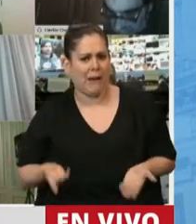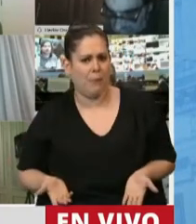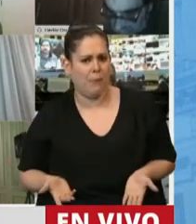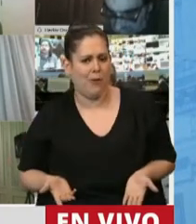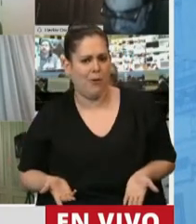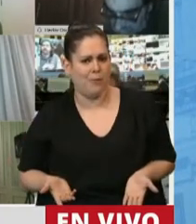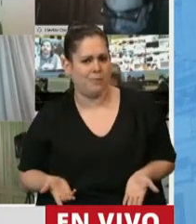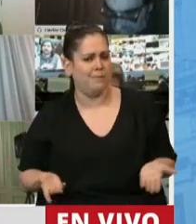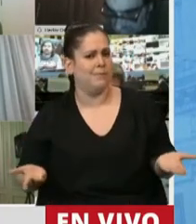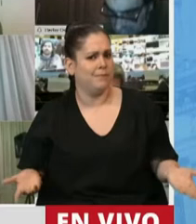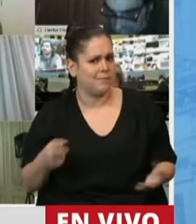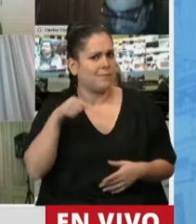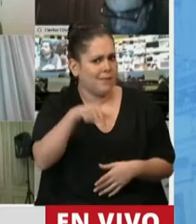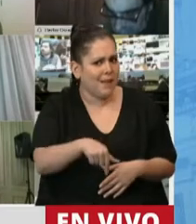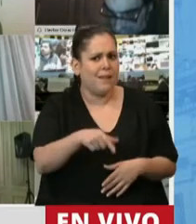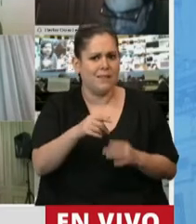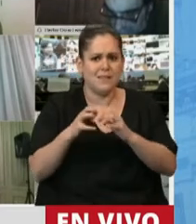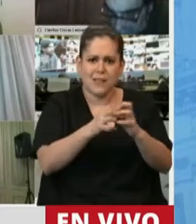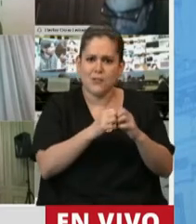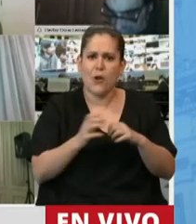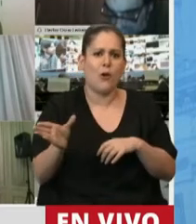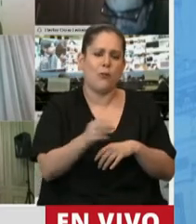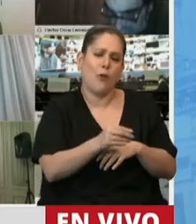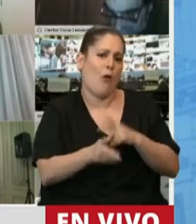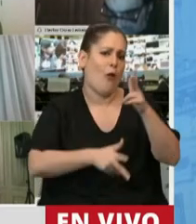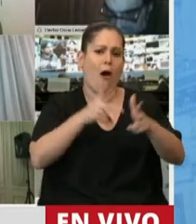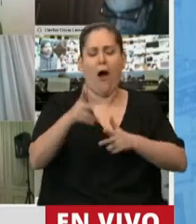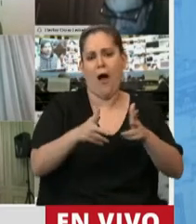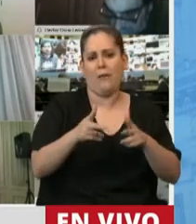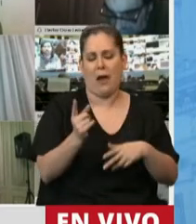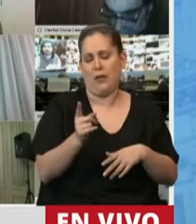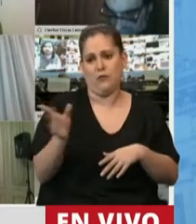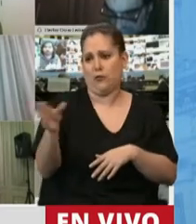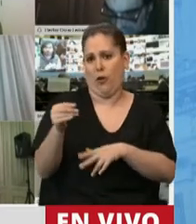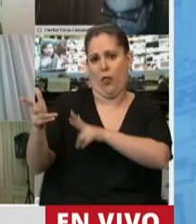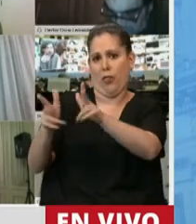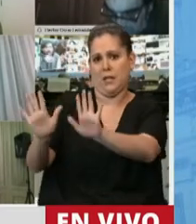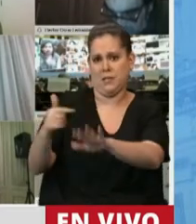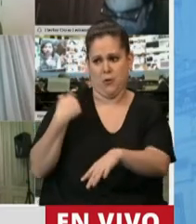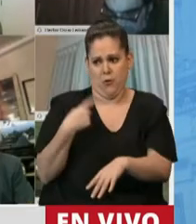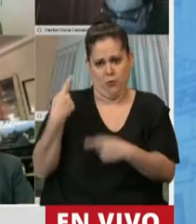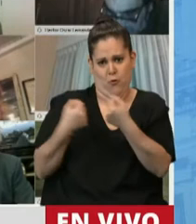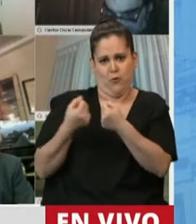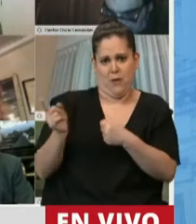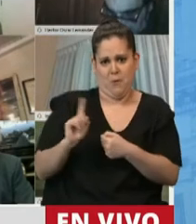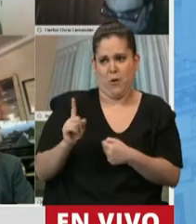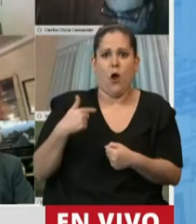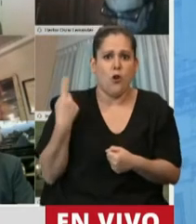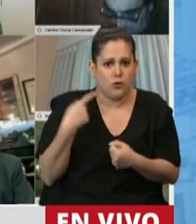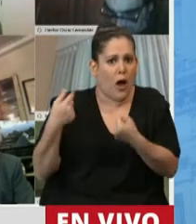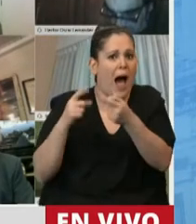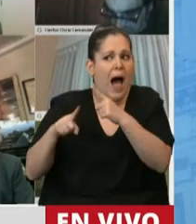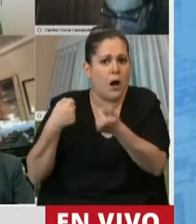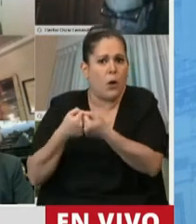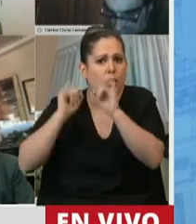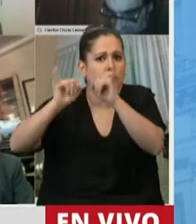usa en este tipo de sesiones, que les gusta decir a todos, bueno, nosotros no, porque no estamos de acuerdo con esto. Si hubiese un consenso, nosotros queremos un consenso